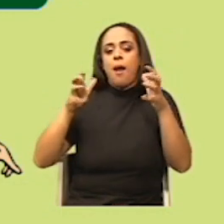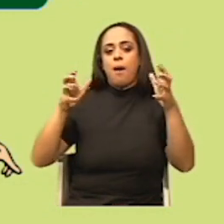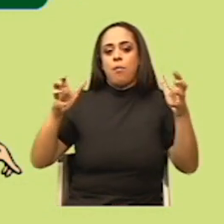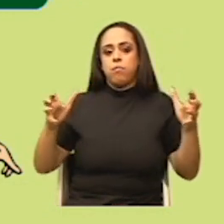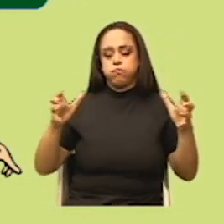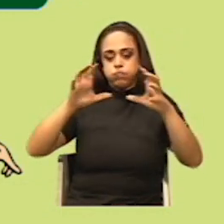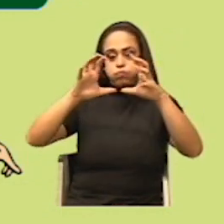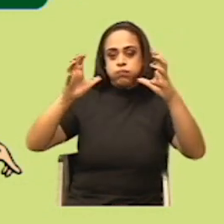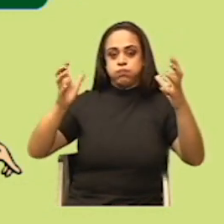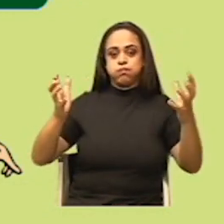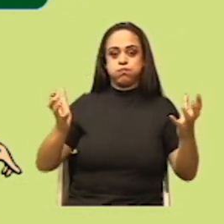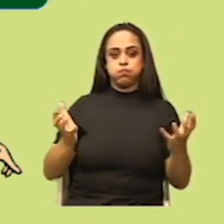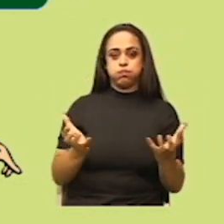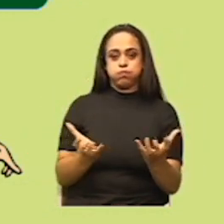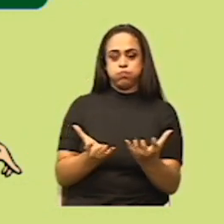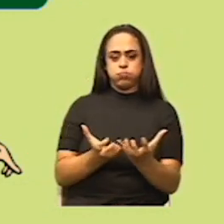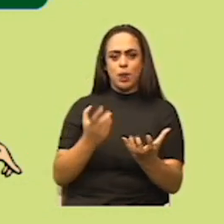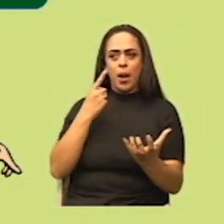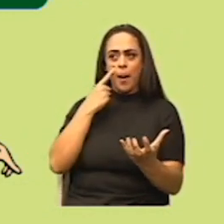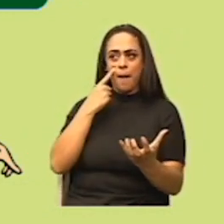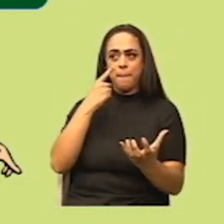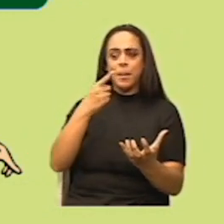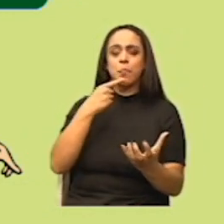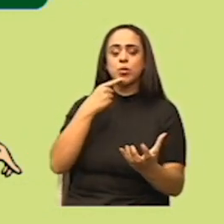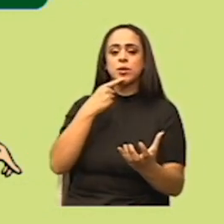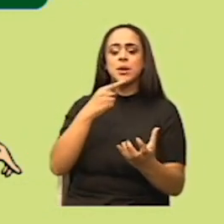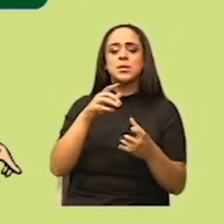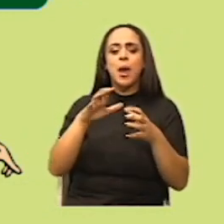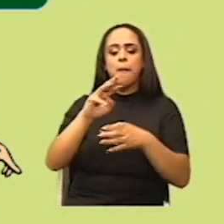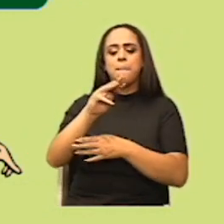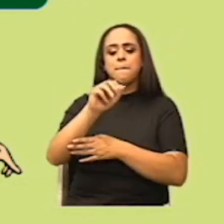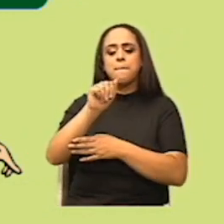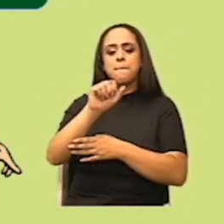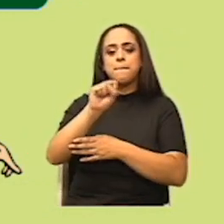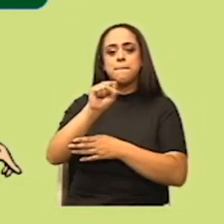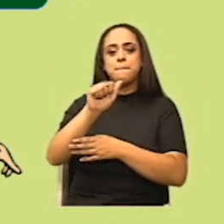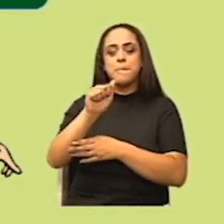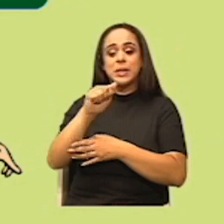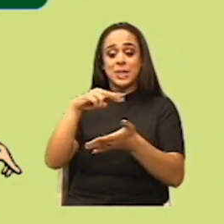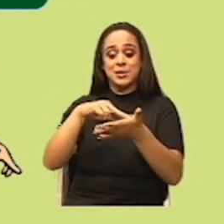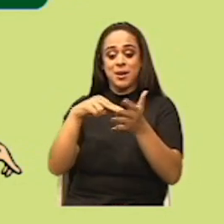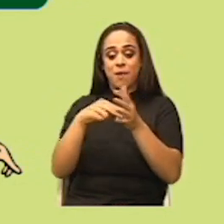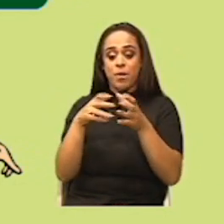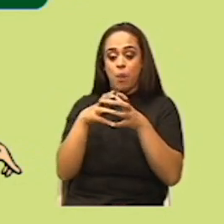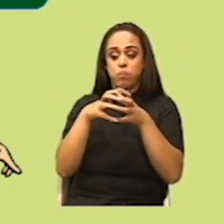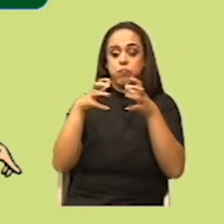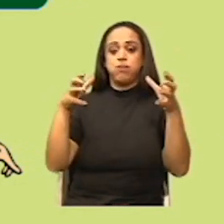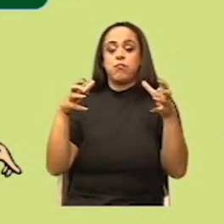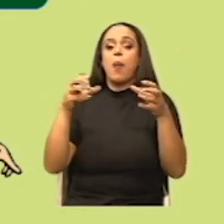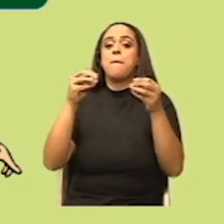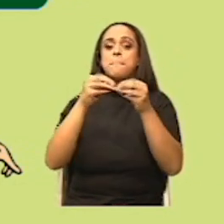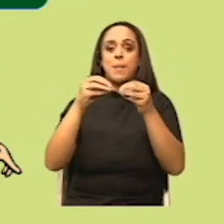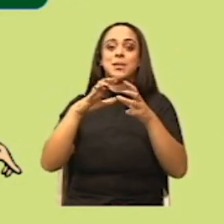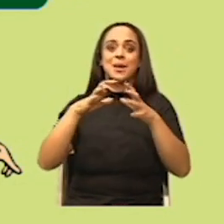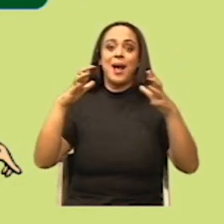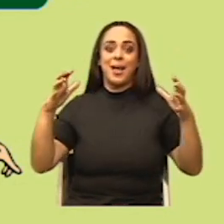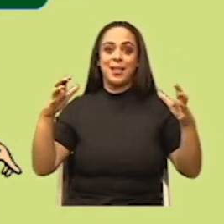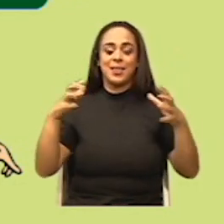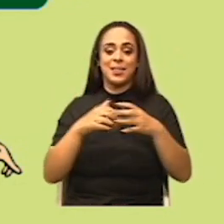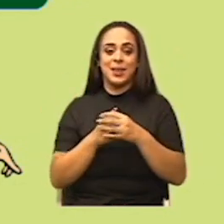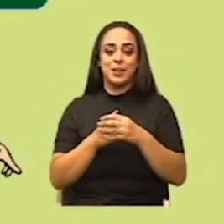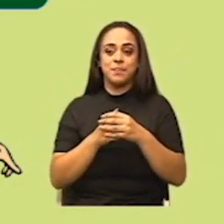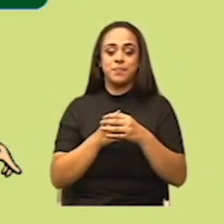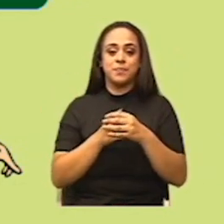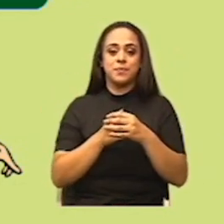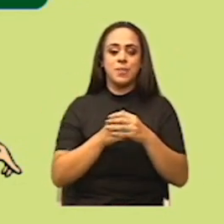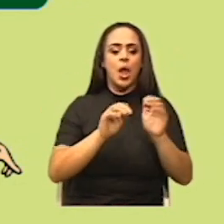superior del balón, vemos que nos indica que la masa se ha duplicado. Con respecto a la masa del balón de la niña.